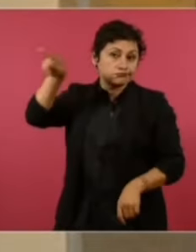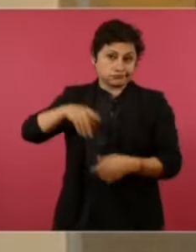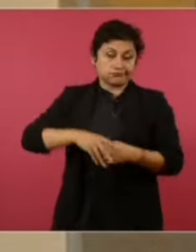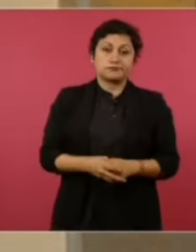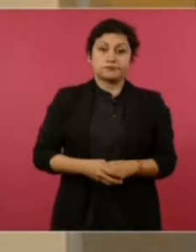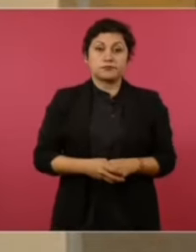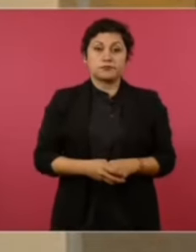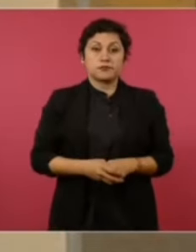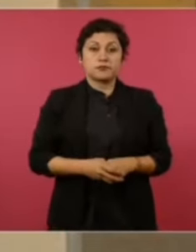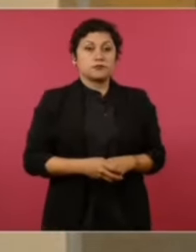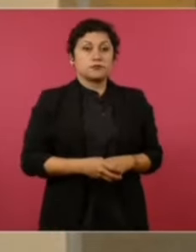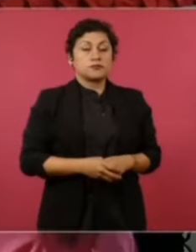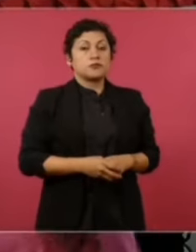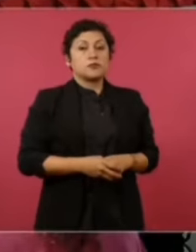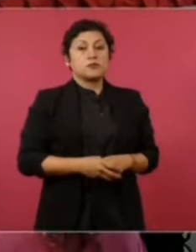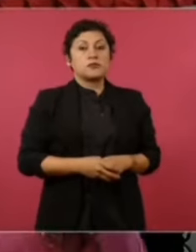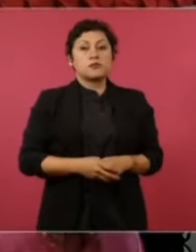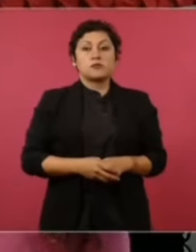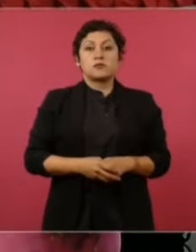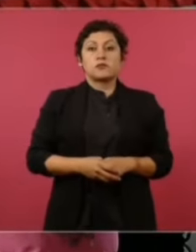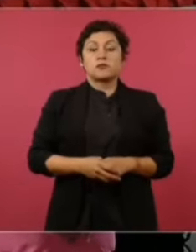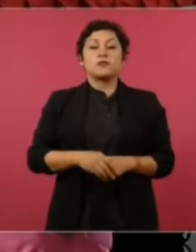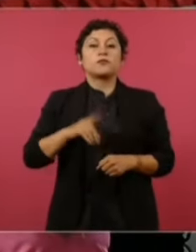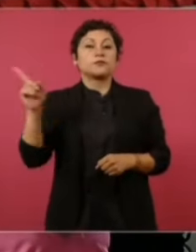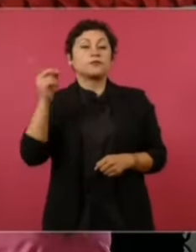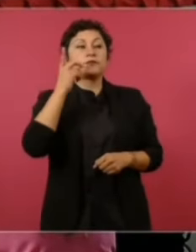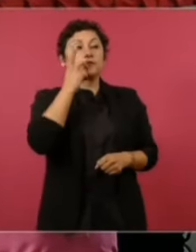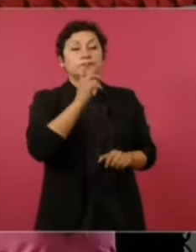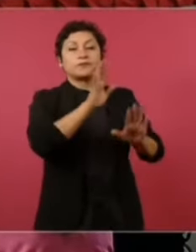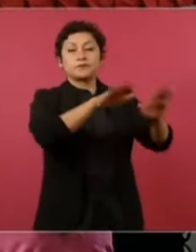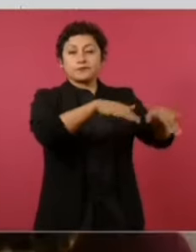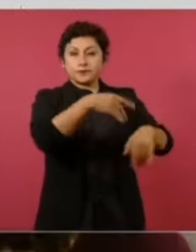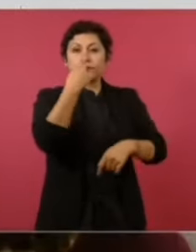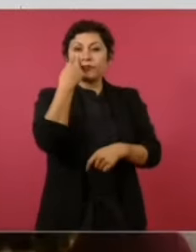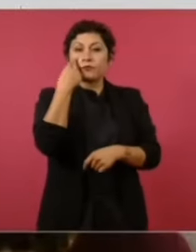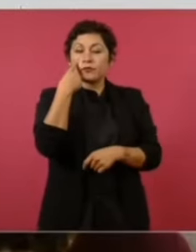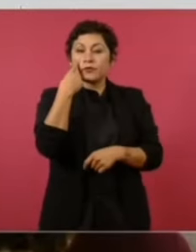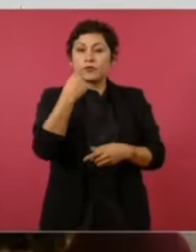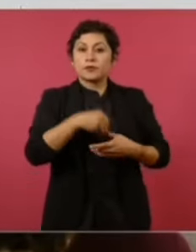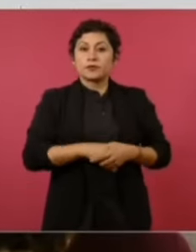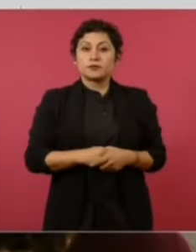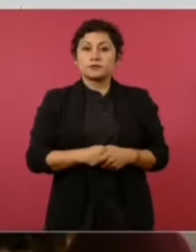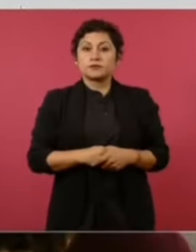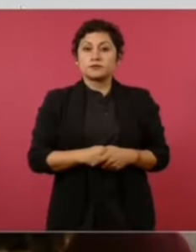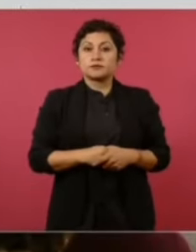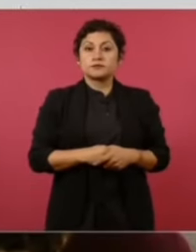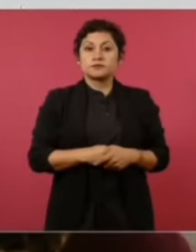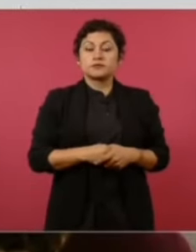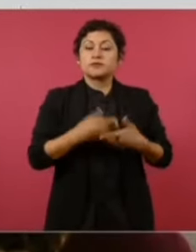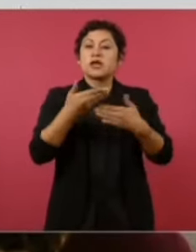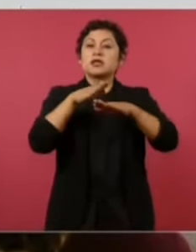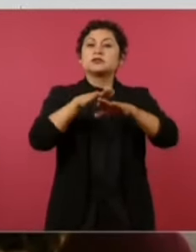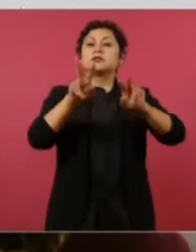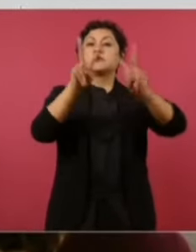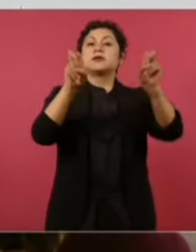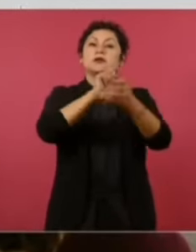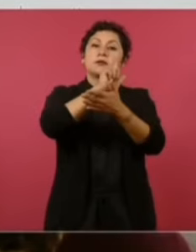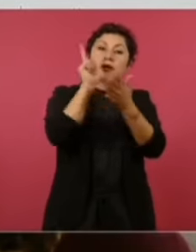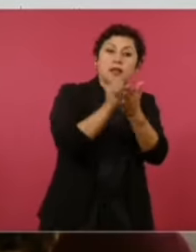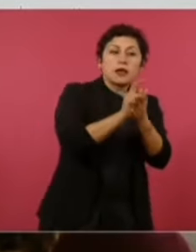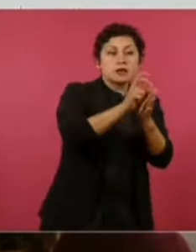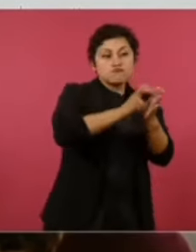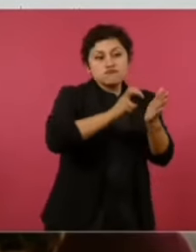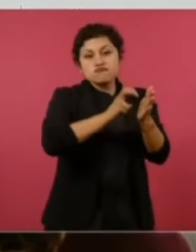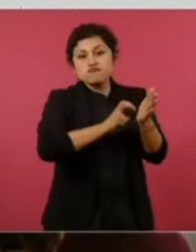Bueno, oye, te decía, esto es Roberto Hernández, fíjate que lo de las reformas es muy